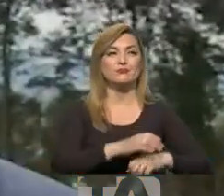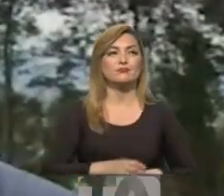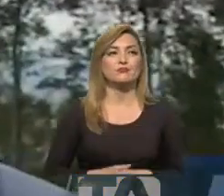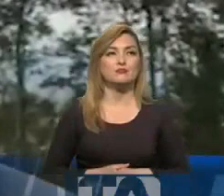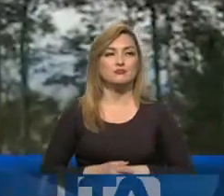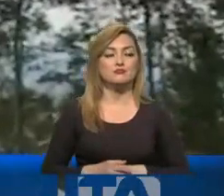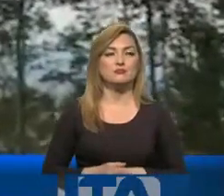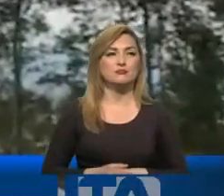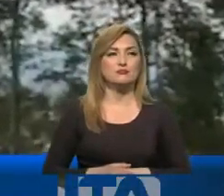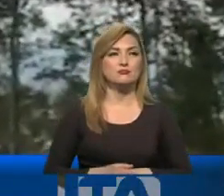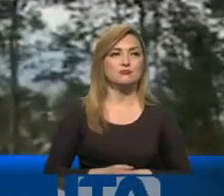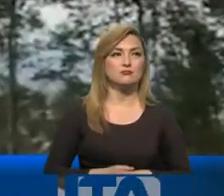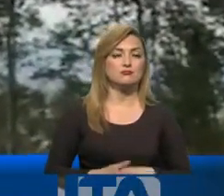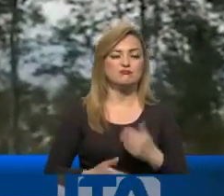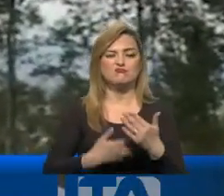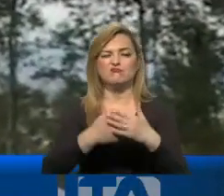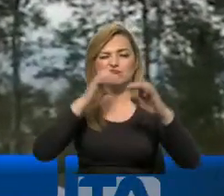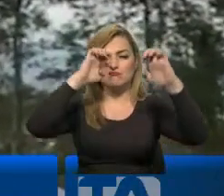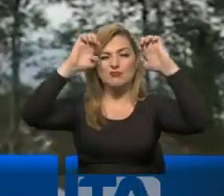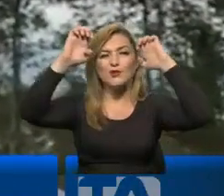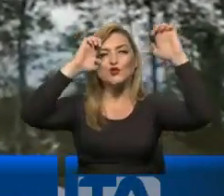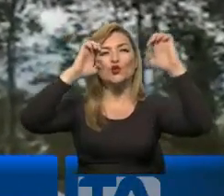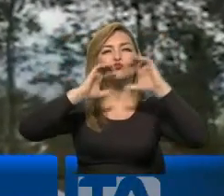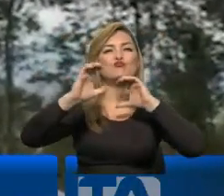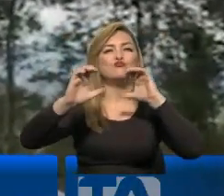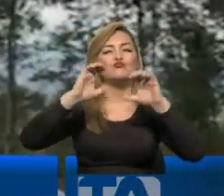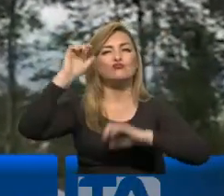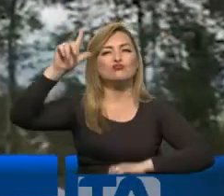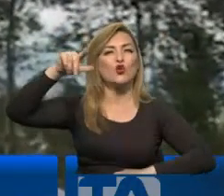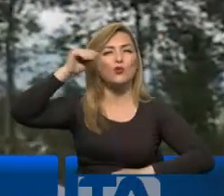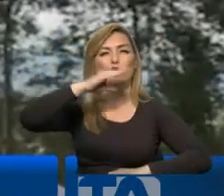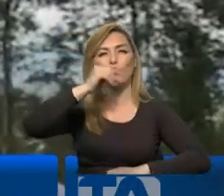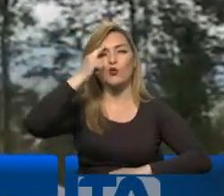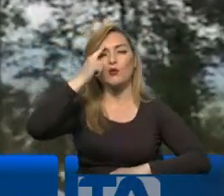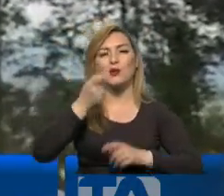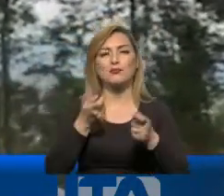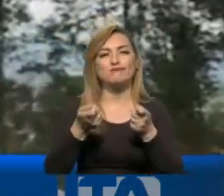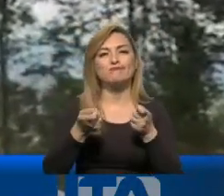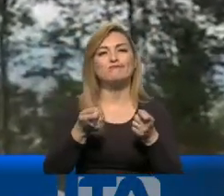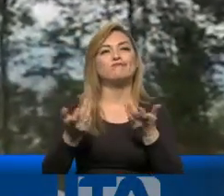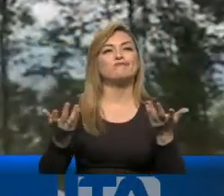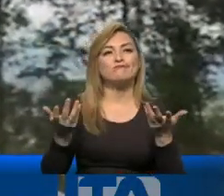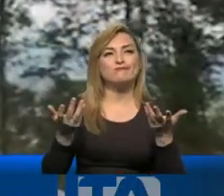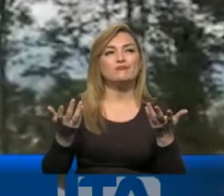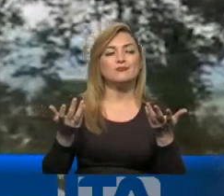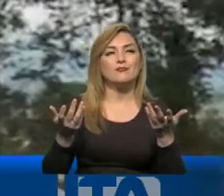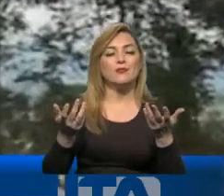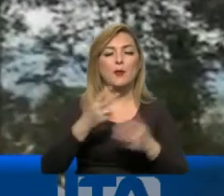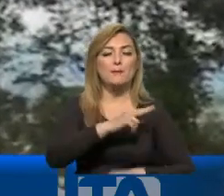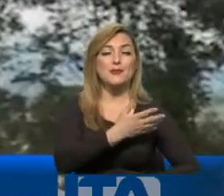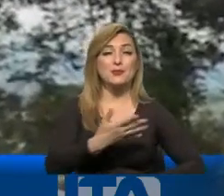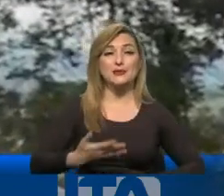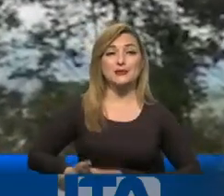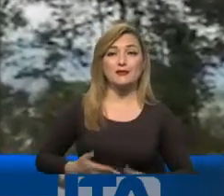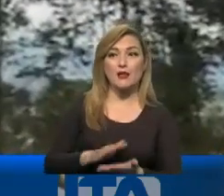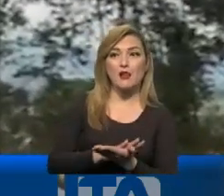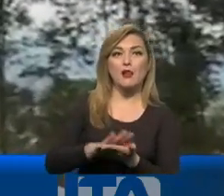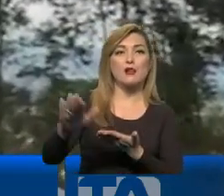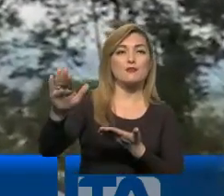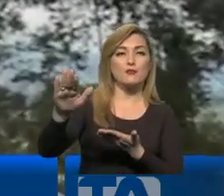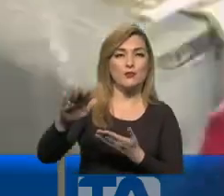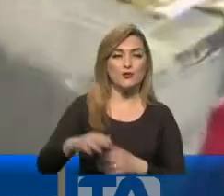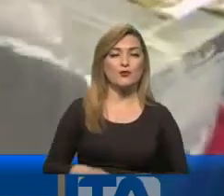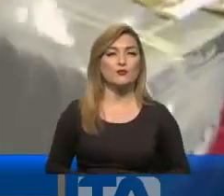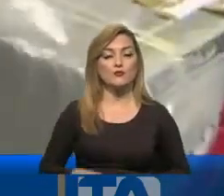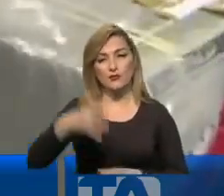Todo esto fue la estrategia de comunicación que manejó en ese momento el gobierno de Correa para tratar de lavarle la cara al vicepresidente de la República, al entonces